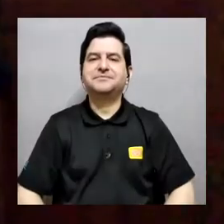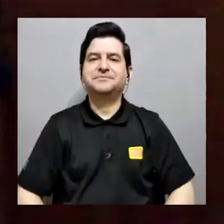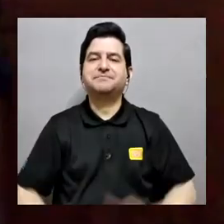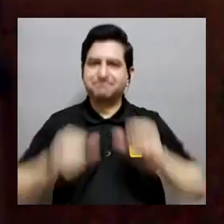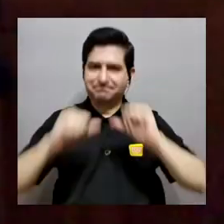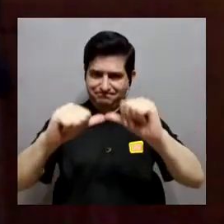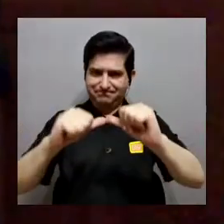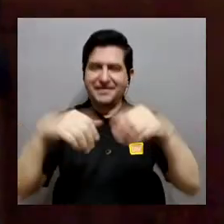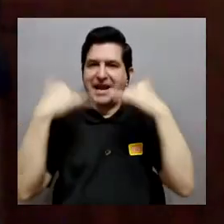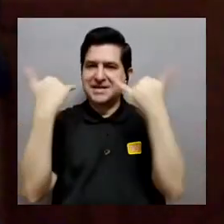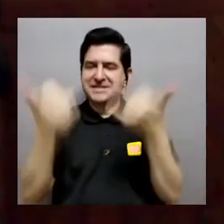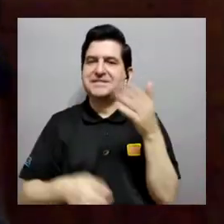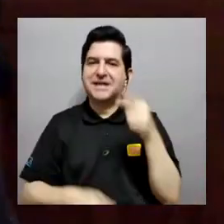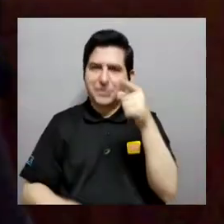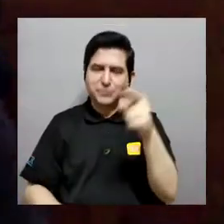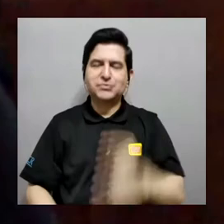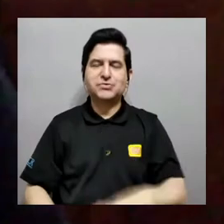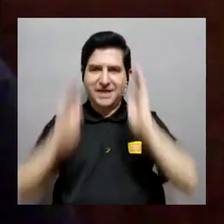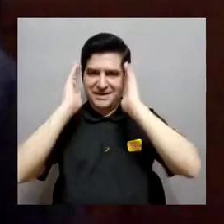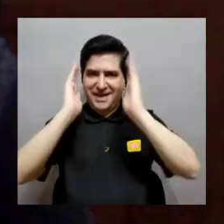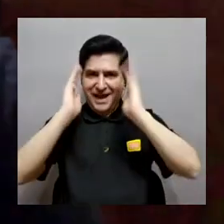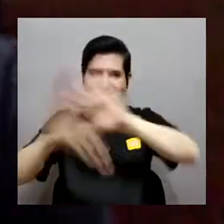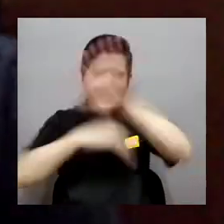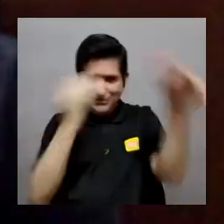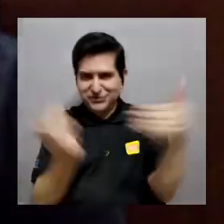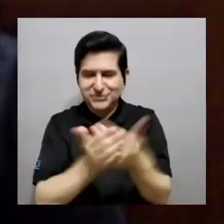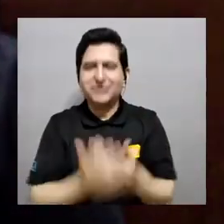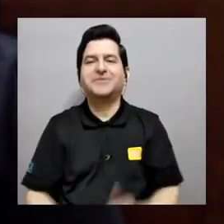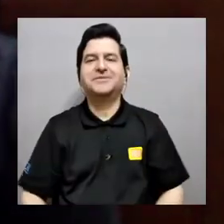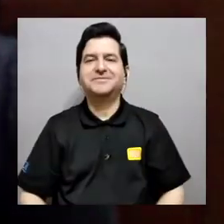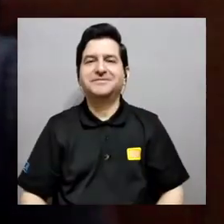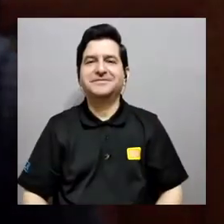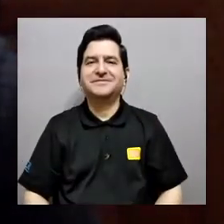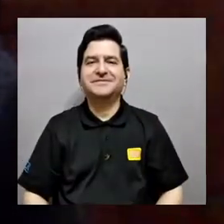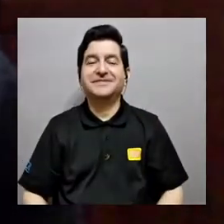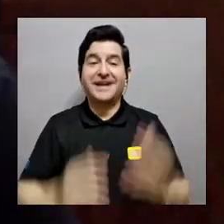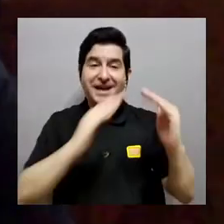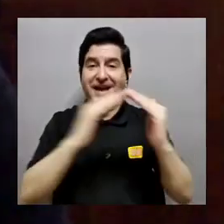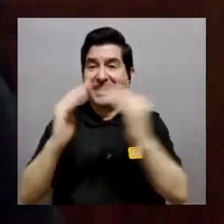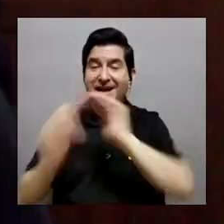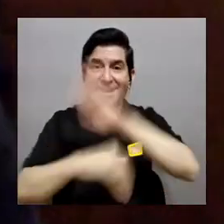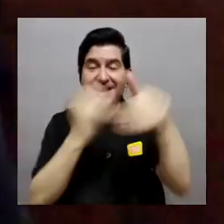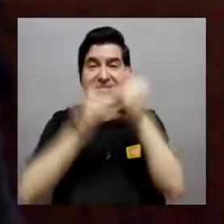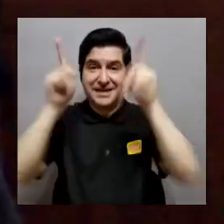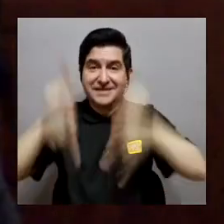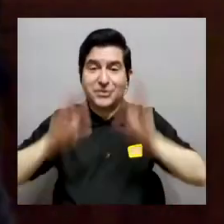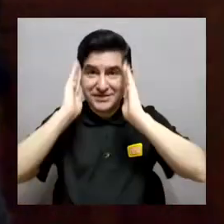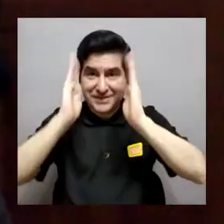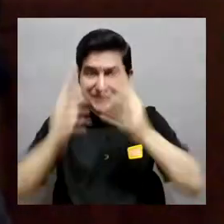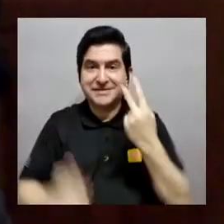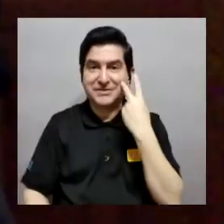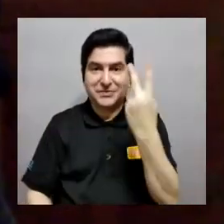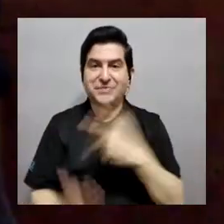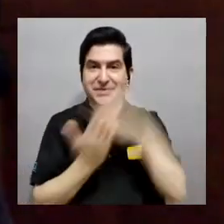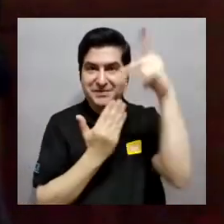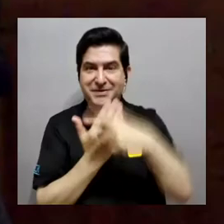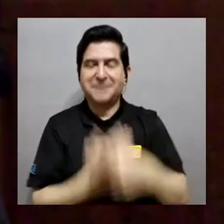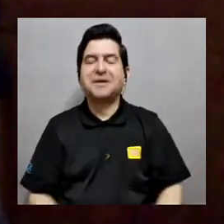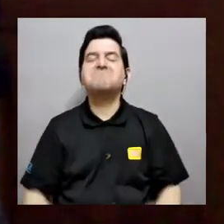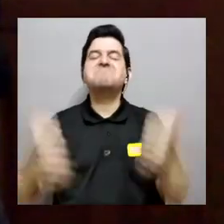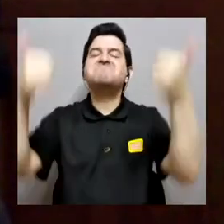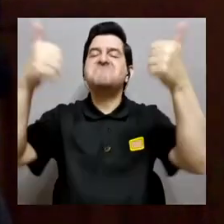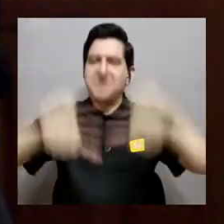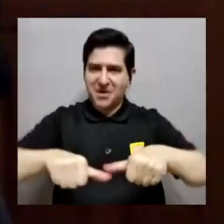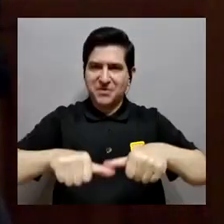Adelante. Ya está usted al aire y en la casa de todas las personas que nos sintonizan. De acuerdo,